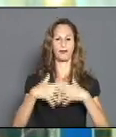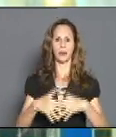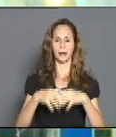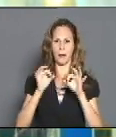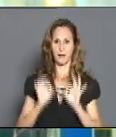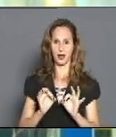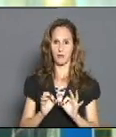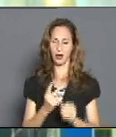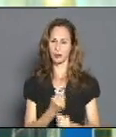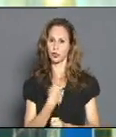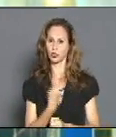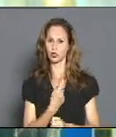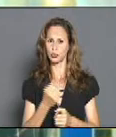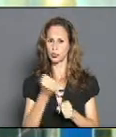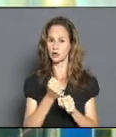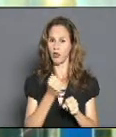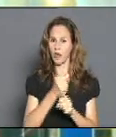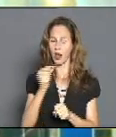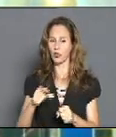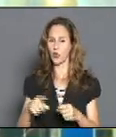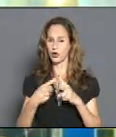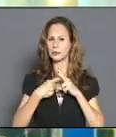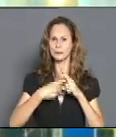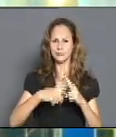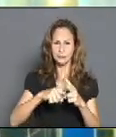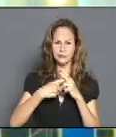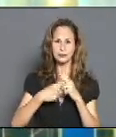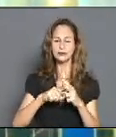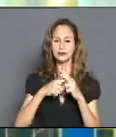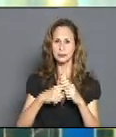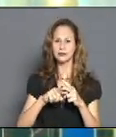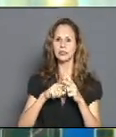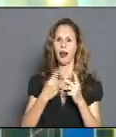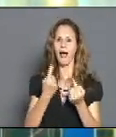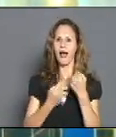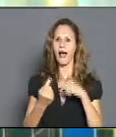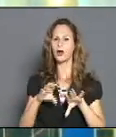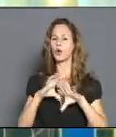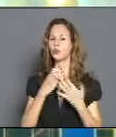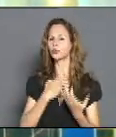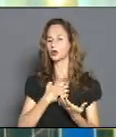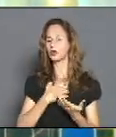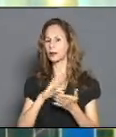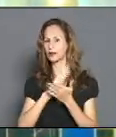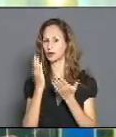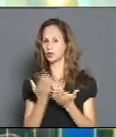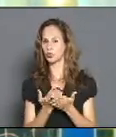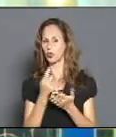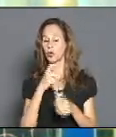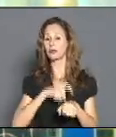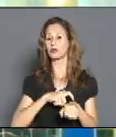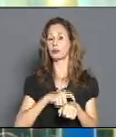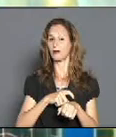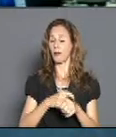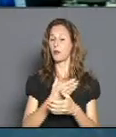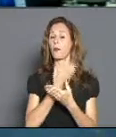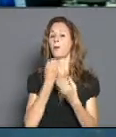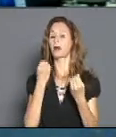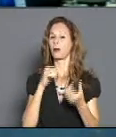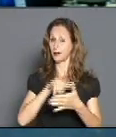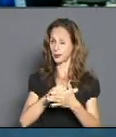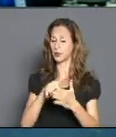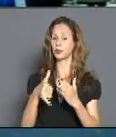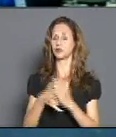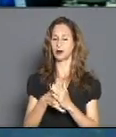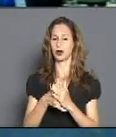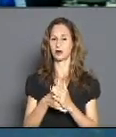tuvimos que recuperarlas por el costo que iba a tener y el tiempo que se iba a perder en el proyecto. De igual